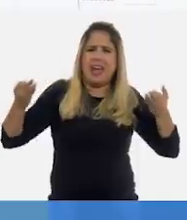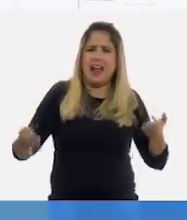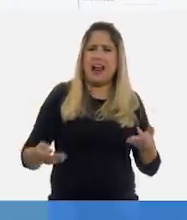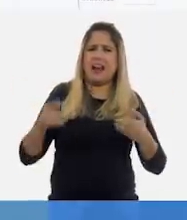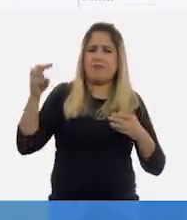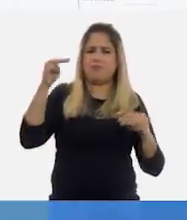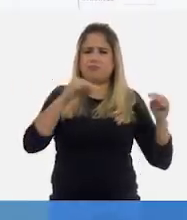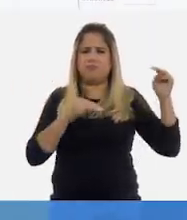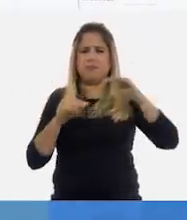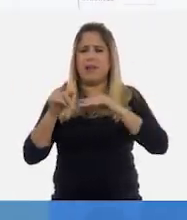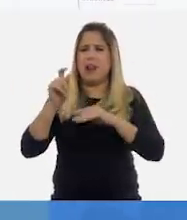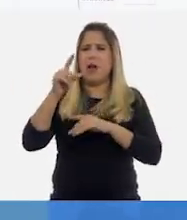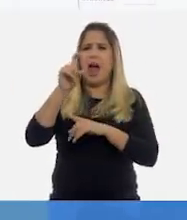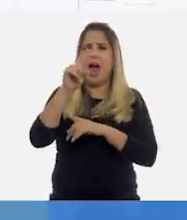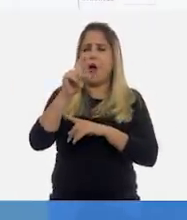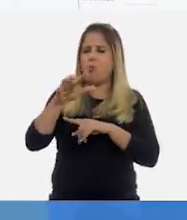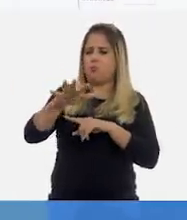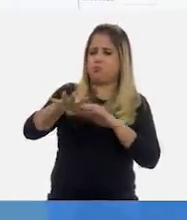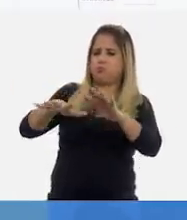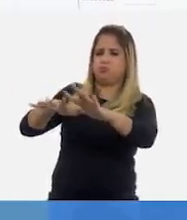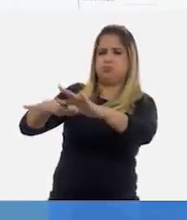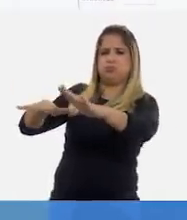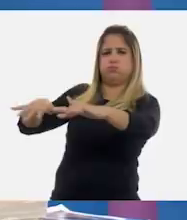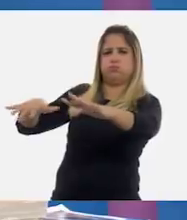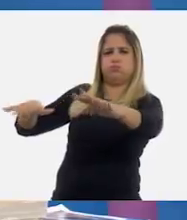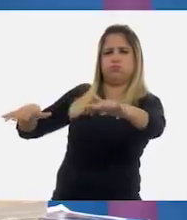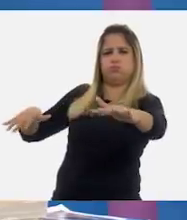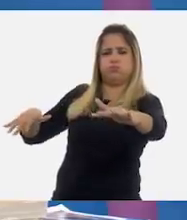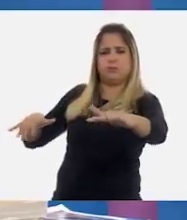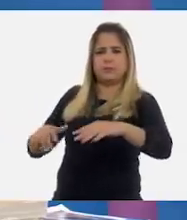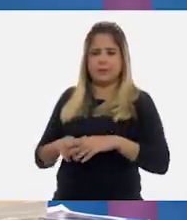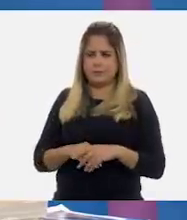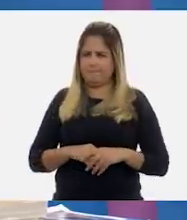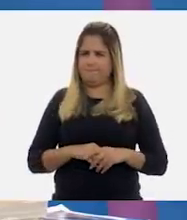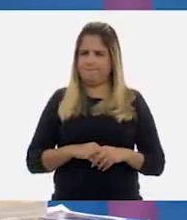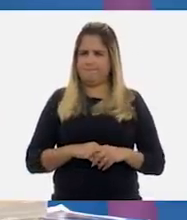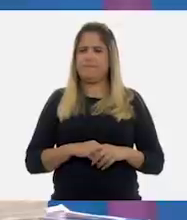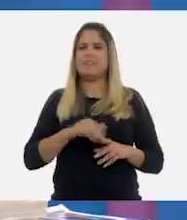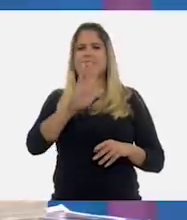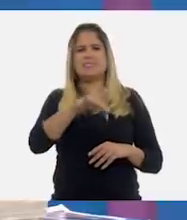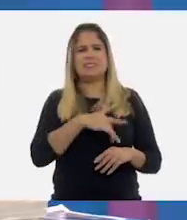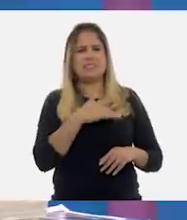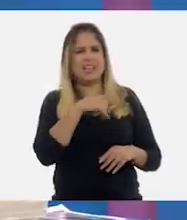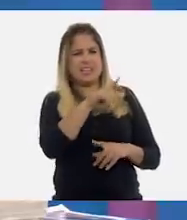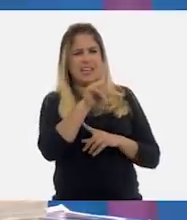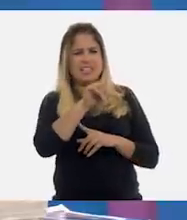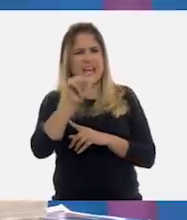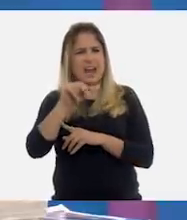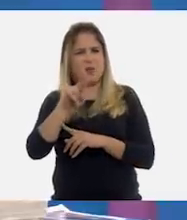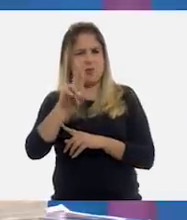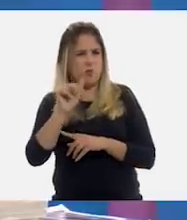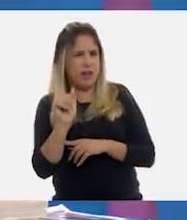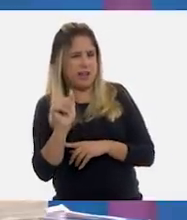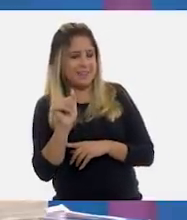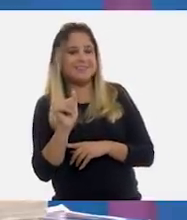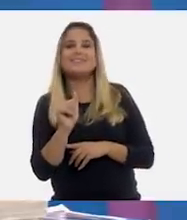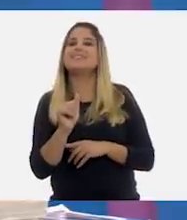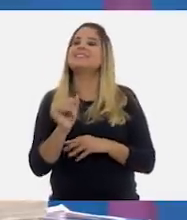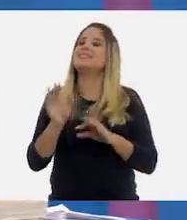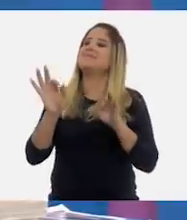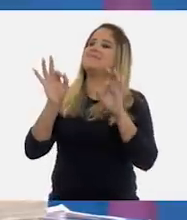metros del nivel del mar. Amplias extensiones. Me parece que esa es la llanura, maestra. Perfecto.